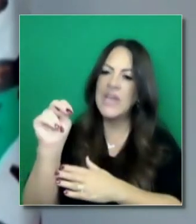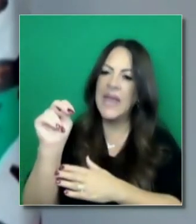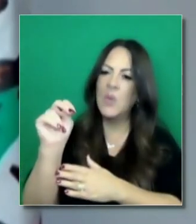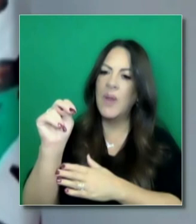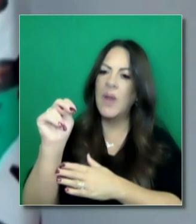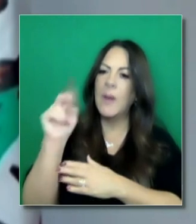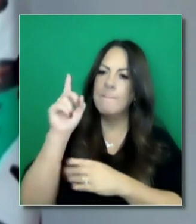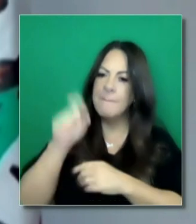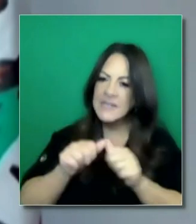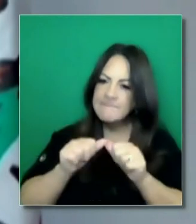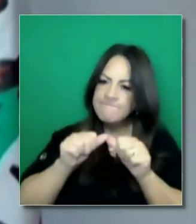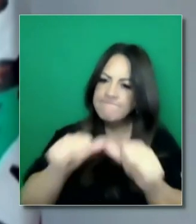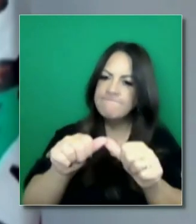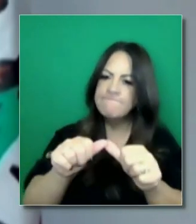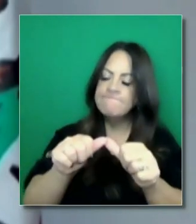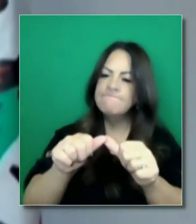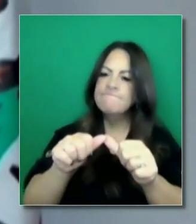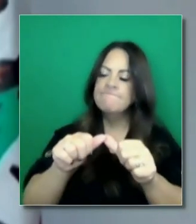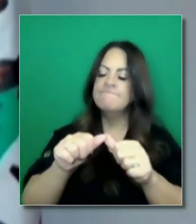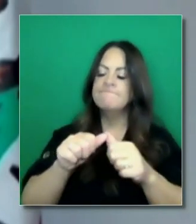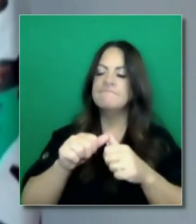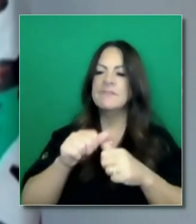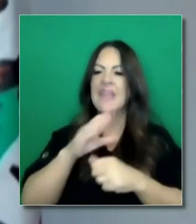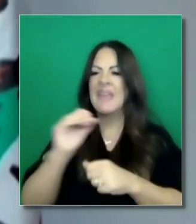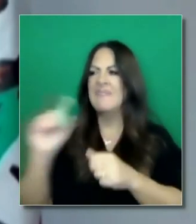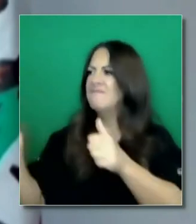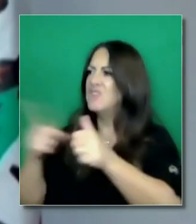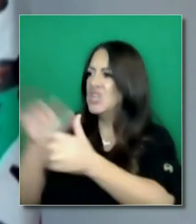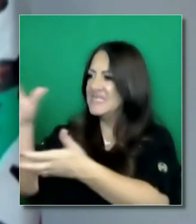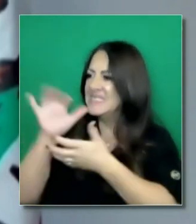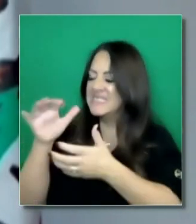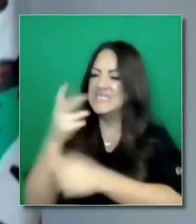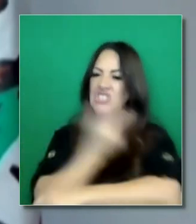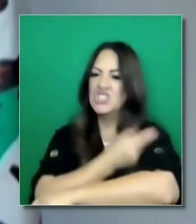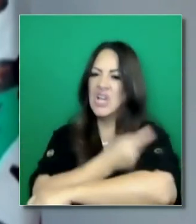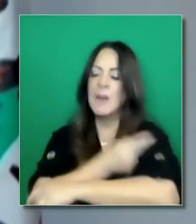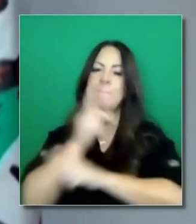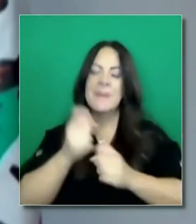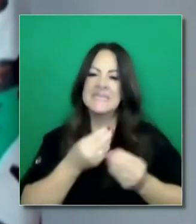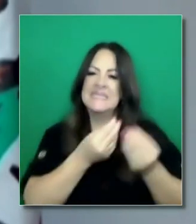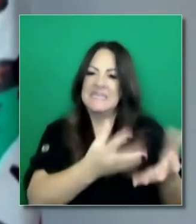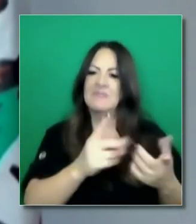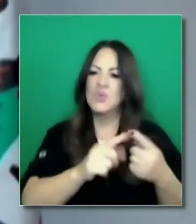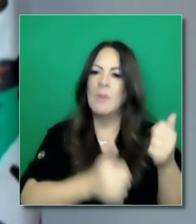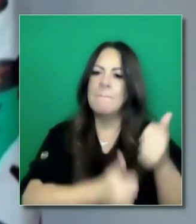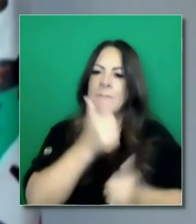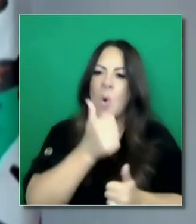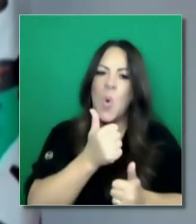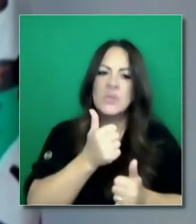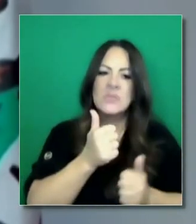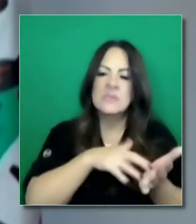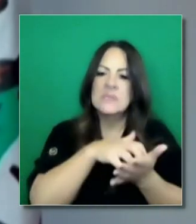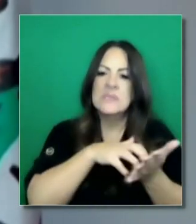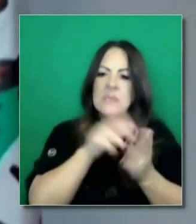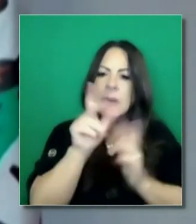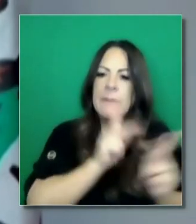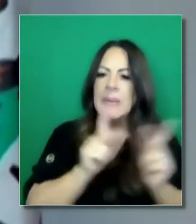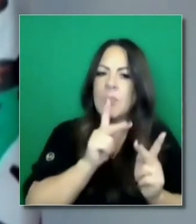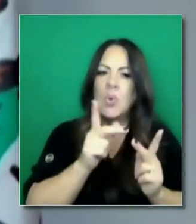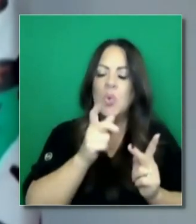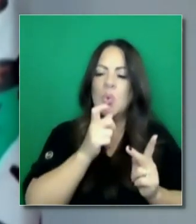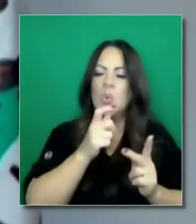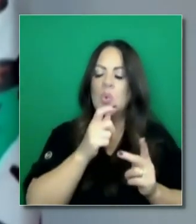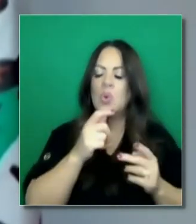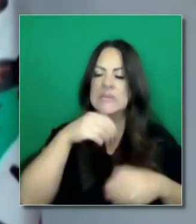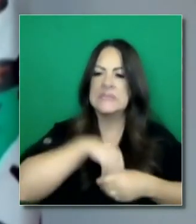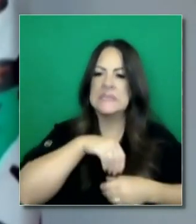sigamos dispersando la vacuna, que los más vulnerables sean vacunados, los de alto riesgo, los trabajadores de